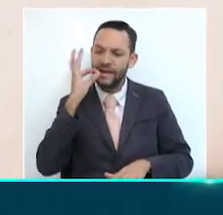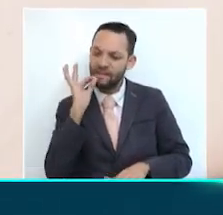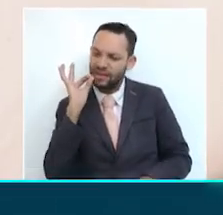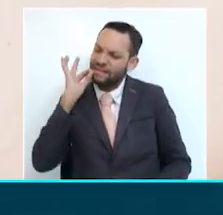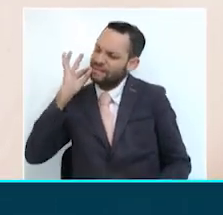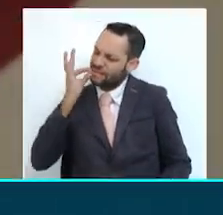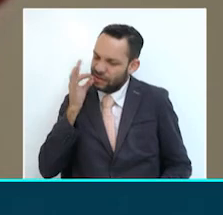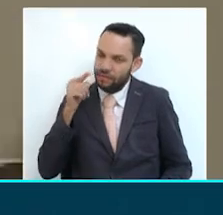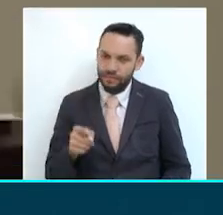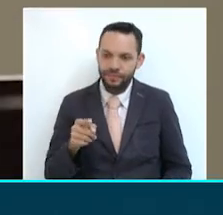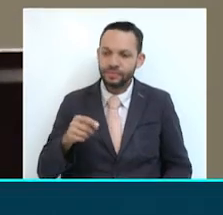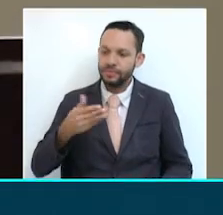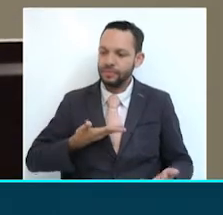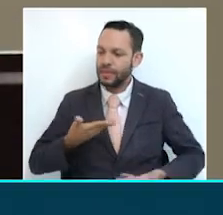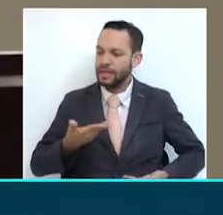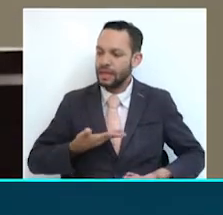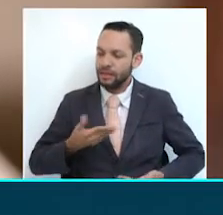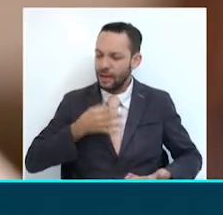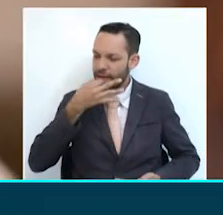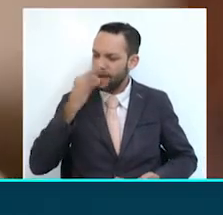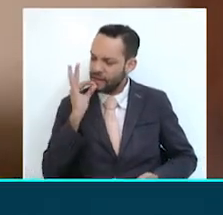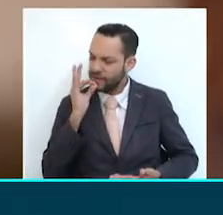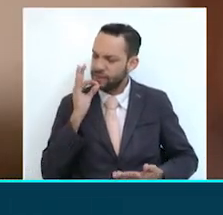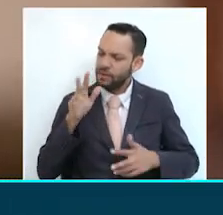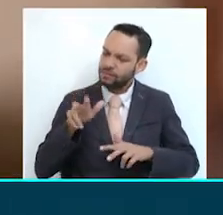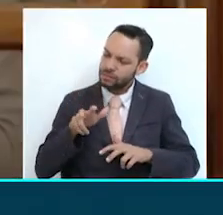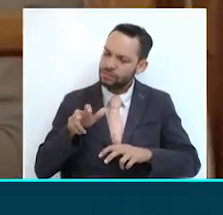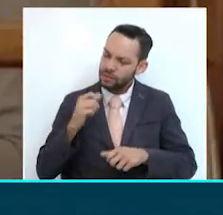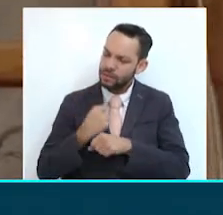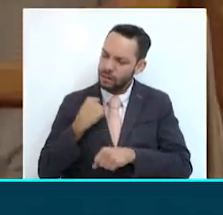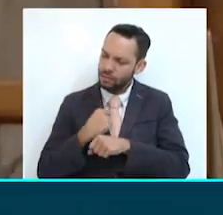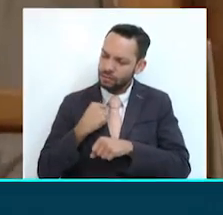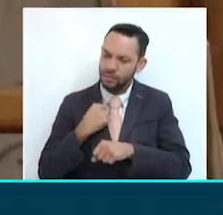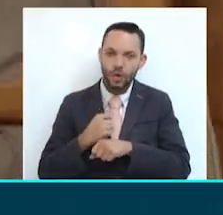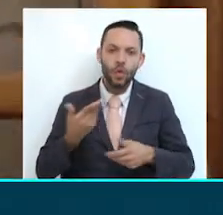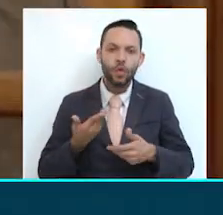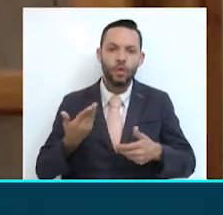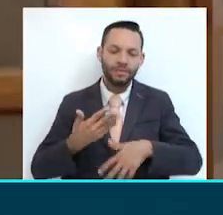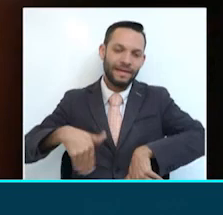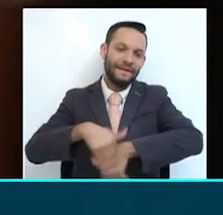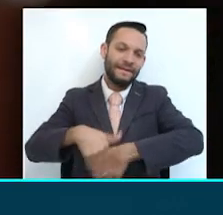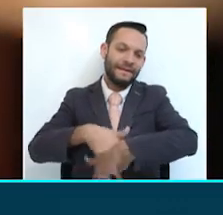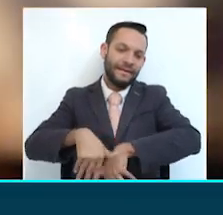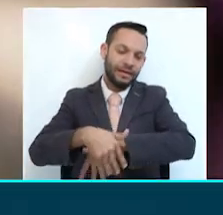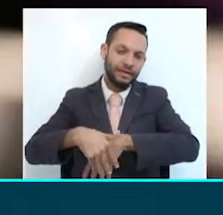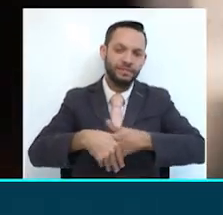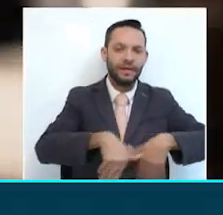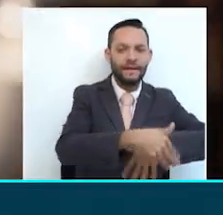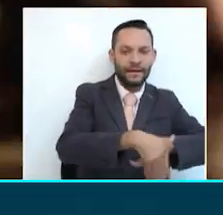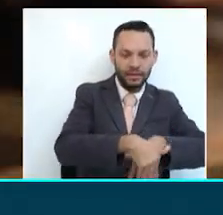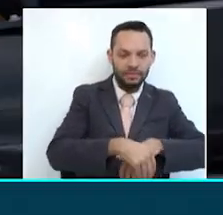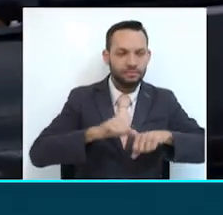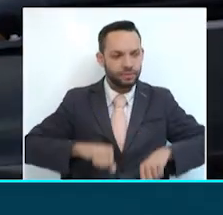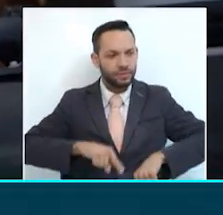tiendas de cafés especiales y esos productores de cafés especiales van a estar en las calles de la ciudad. Ese es el otro